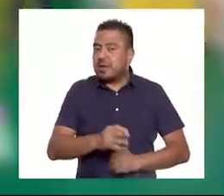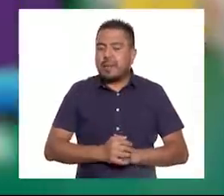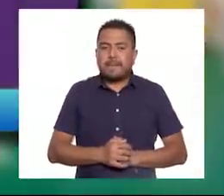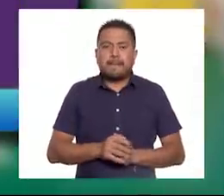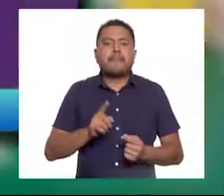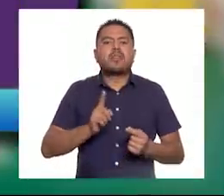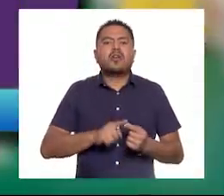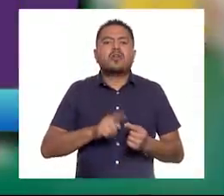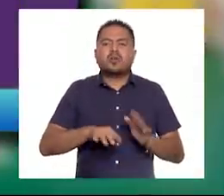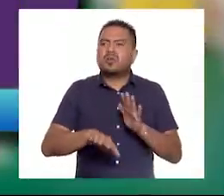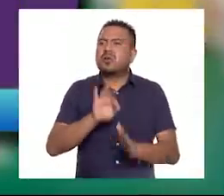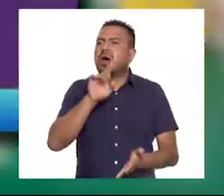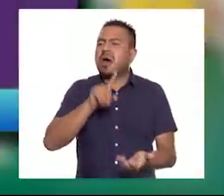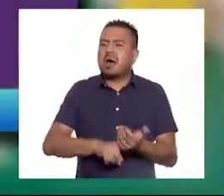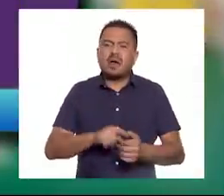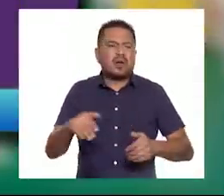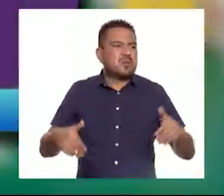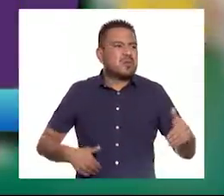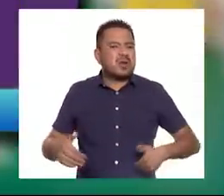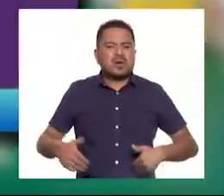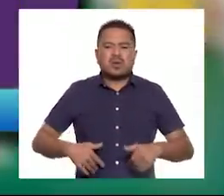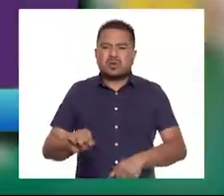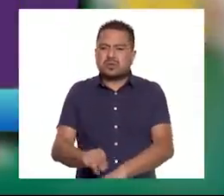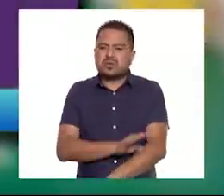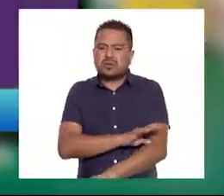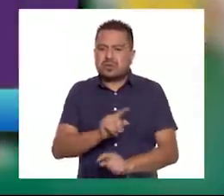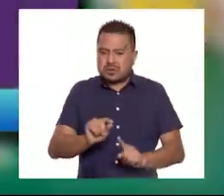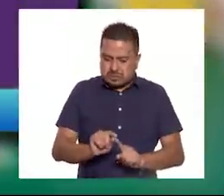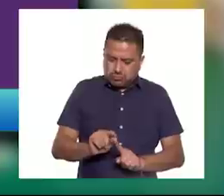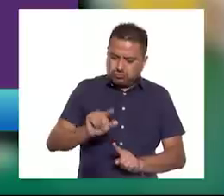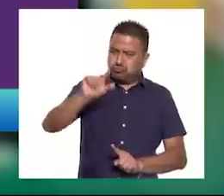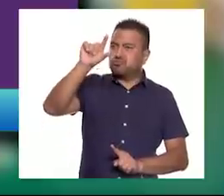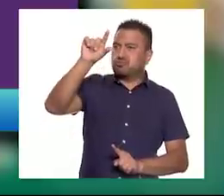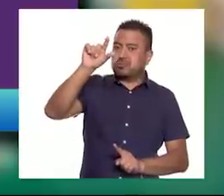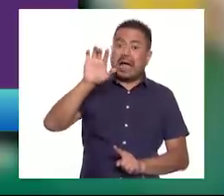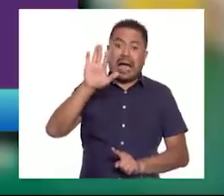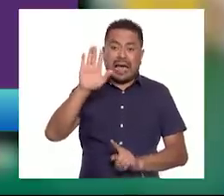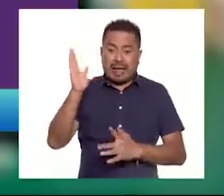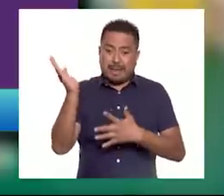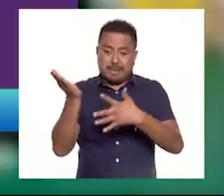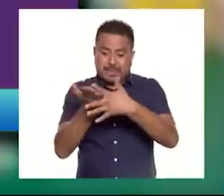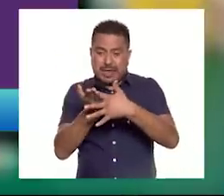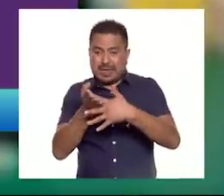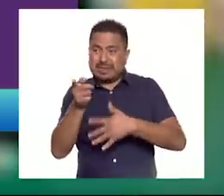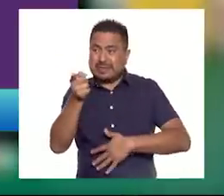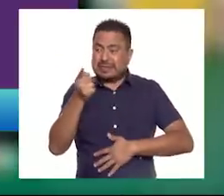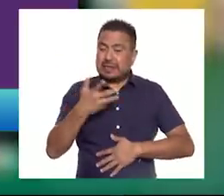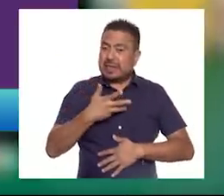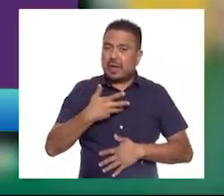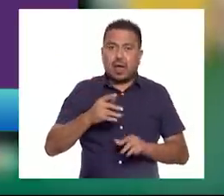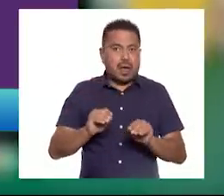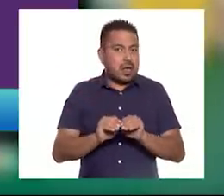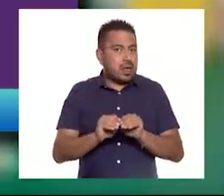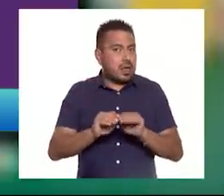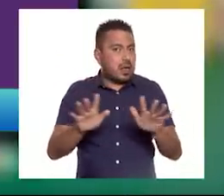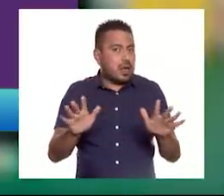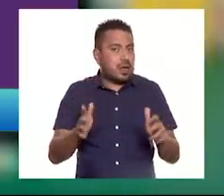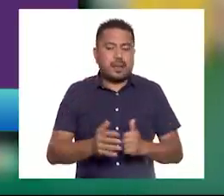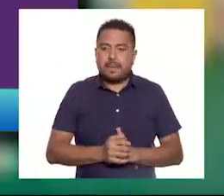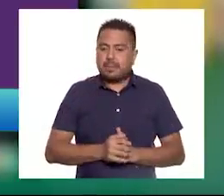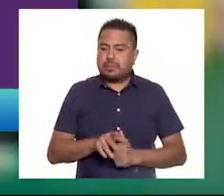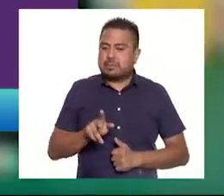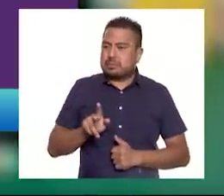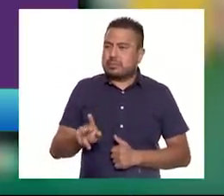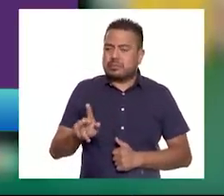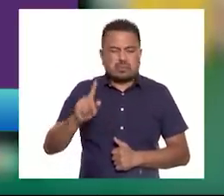¿Dónde estaría la molestia en el emocionómetro? Ahí está, lo vemos. Justo en medio, mira, ¿ya viste, Mariana? Ah, claro. Se